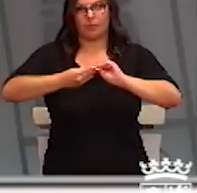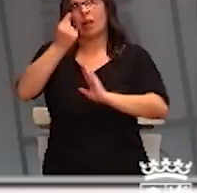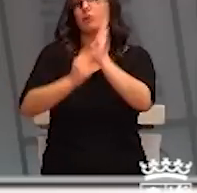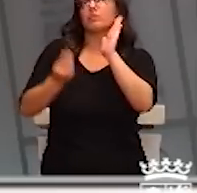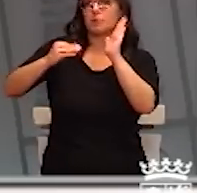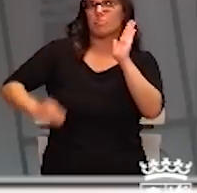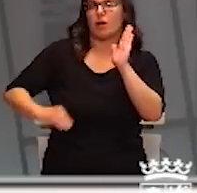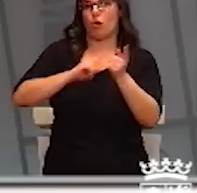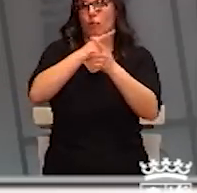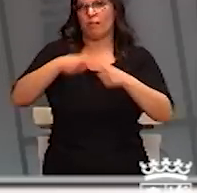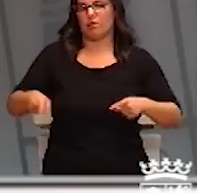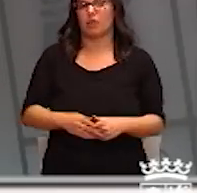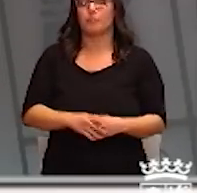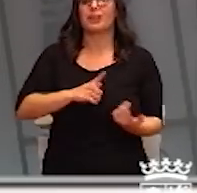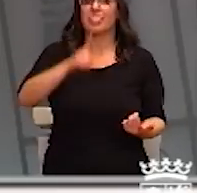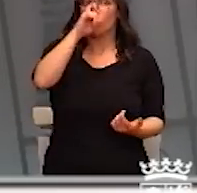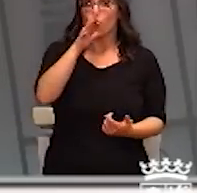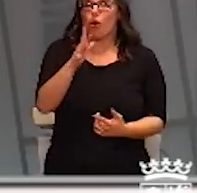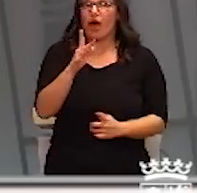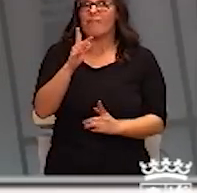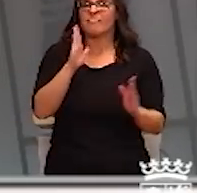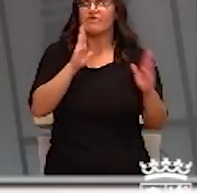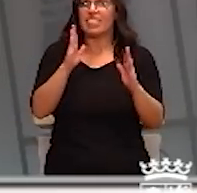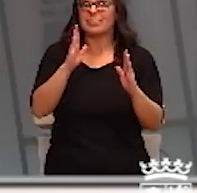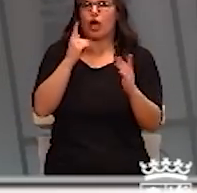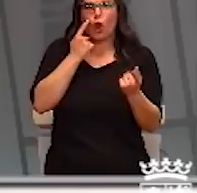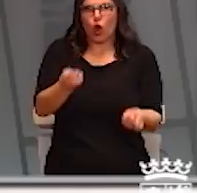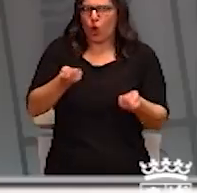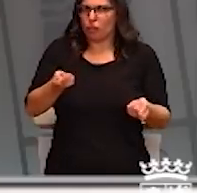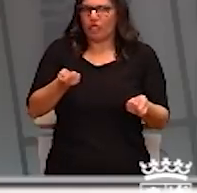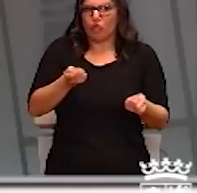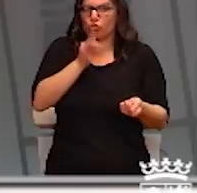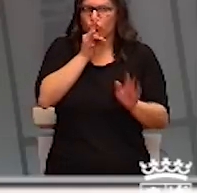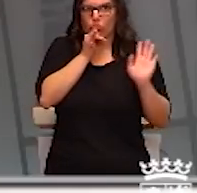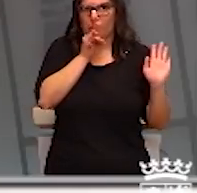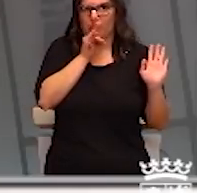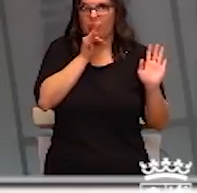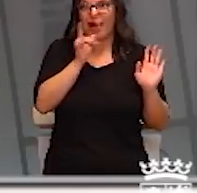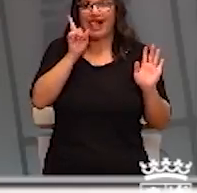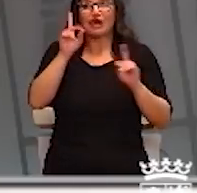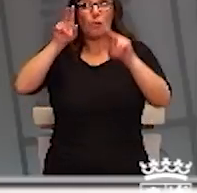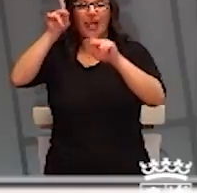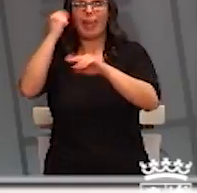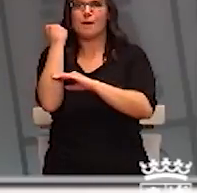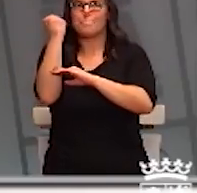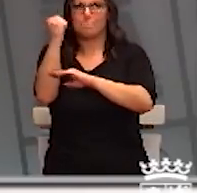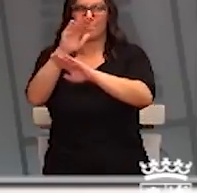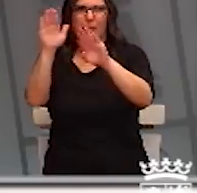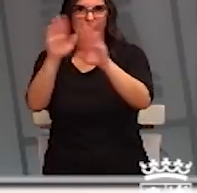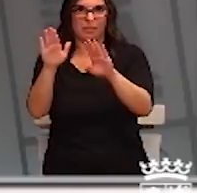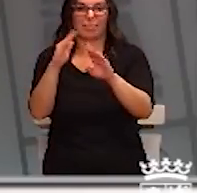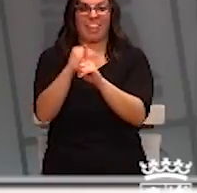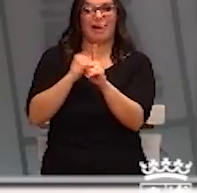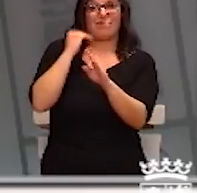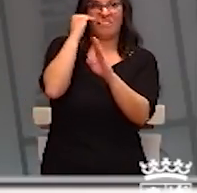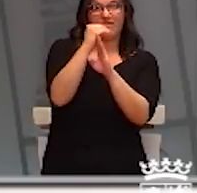actuaciones. Recuerdo que estamos en la fase todavía de contención. Y en nuestro caso, de contención reforzada, en Miranda, no hemos pasado a la